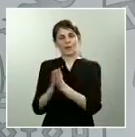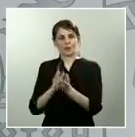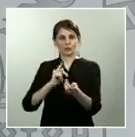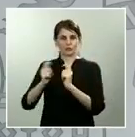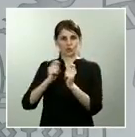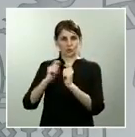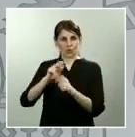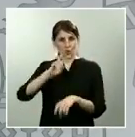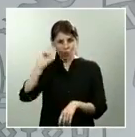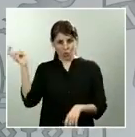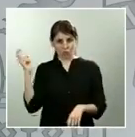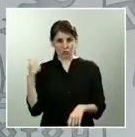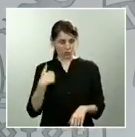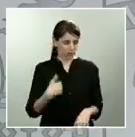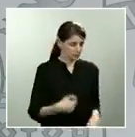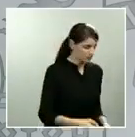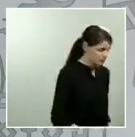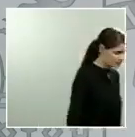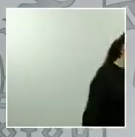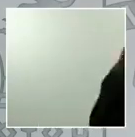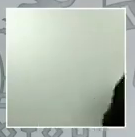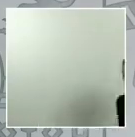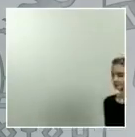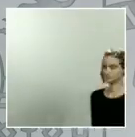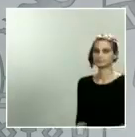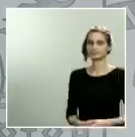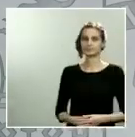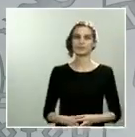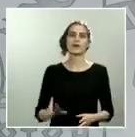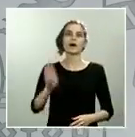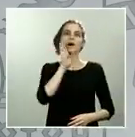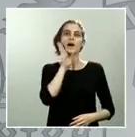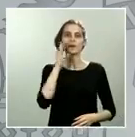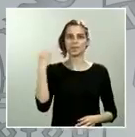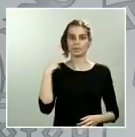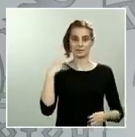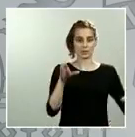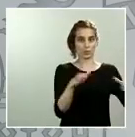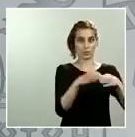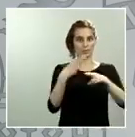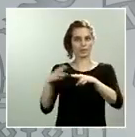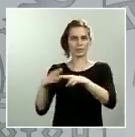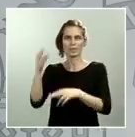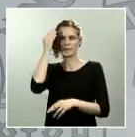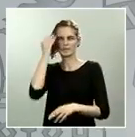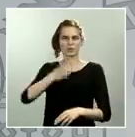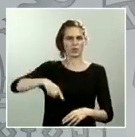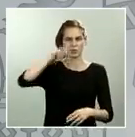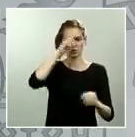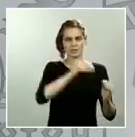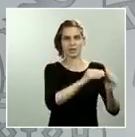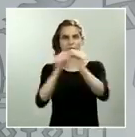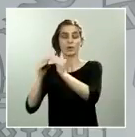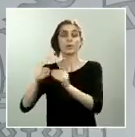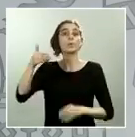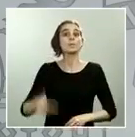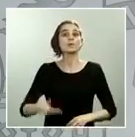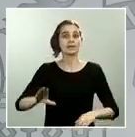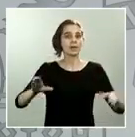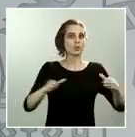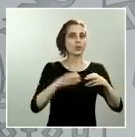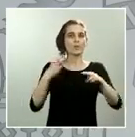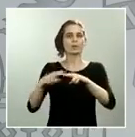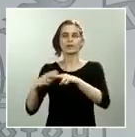grupos políticos, yo creo que todo el mundo coincidimos en que lo importante es que todas las formaciones políticas nos sentemos a dialogar.